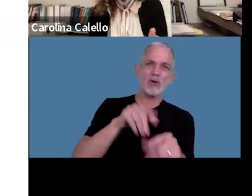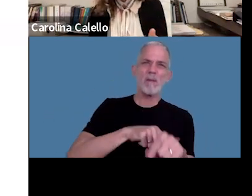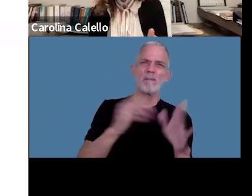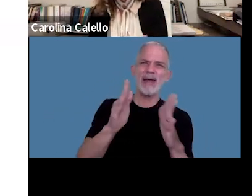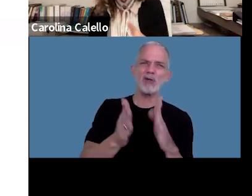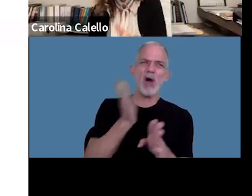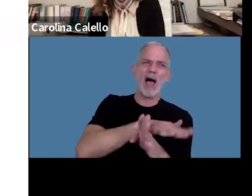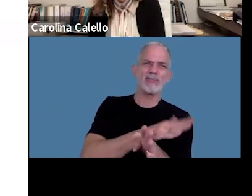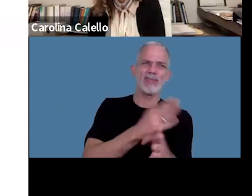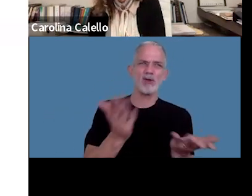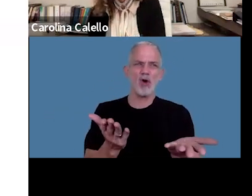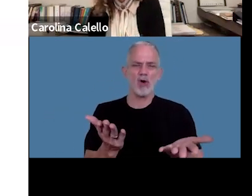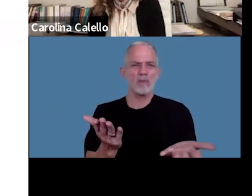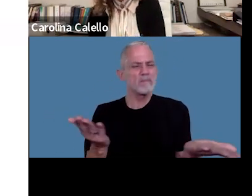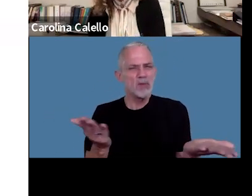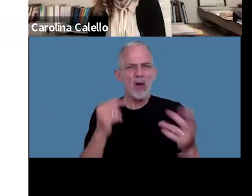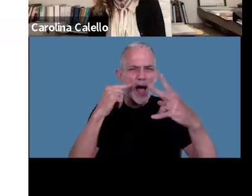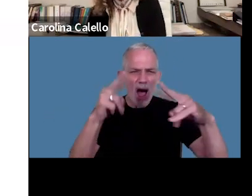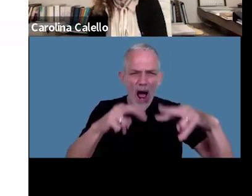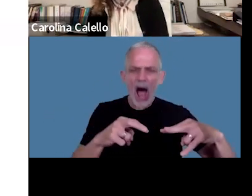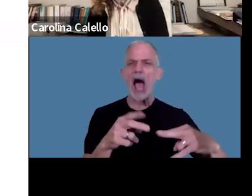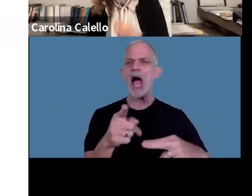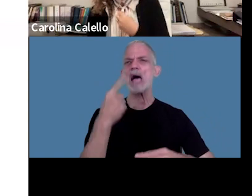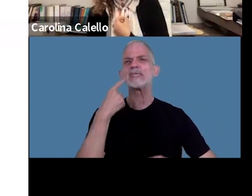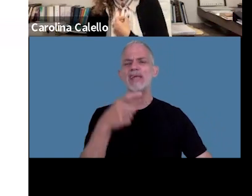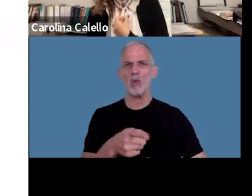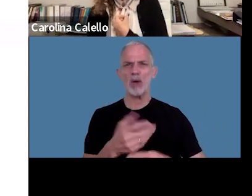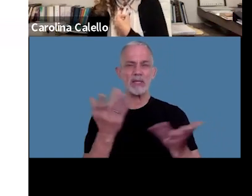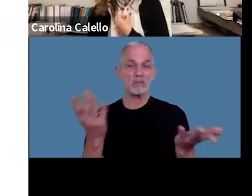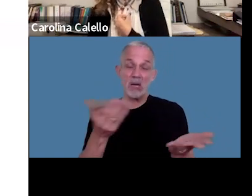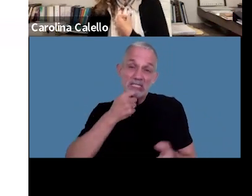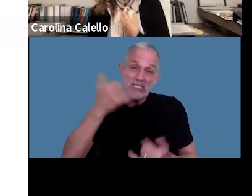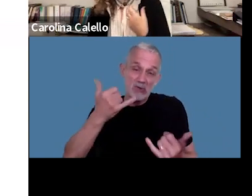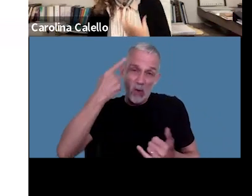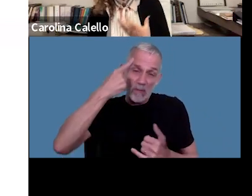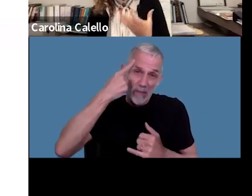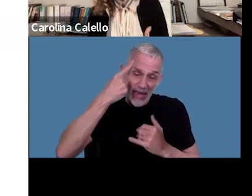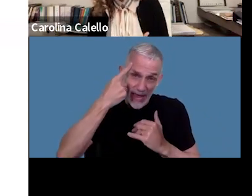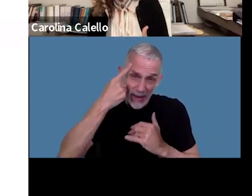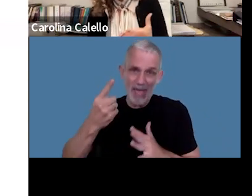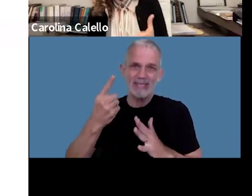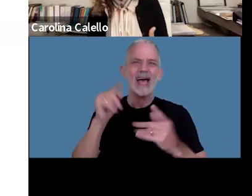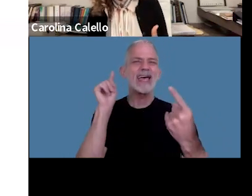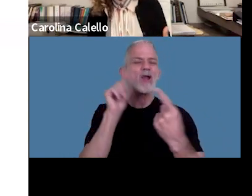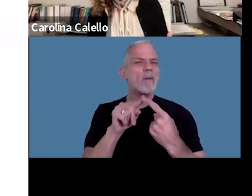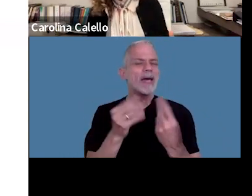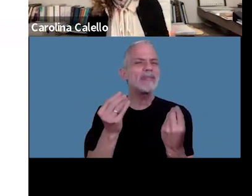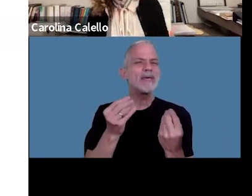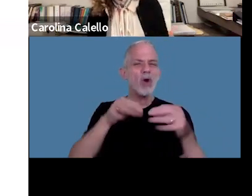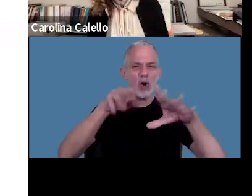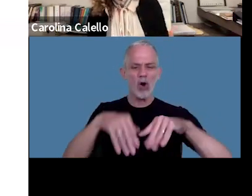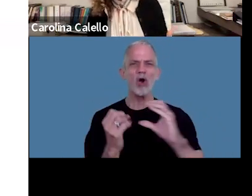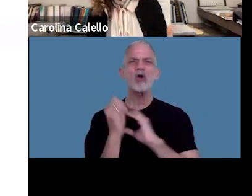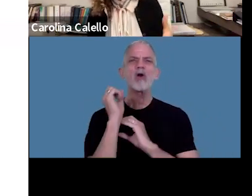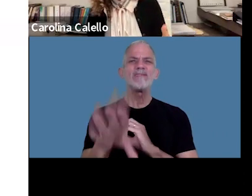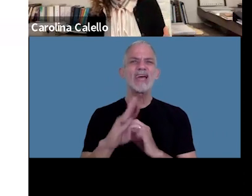porque empiezan a revisar y se dan cuenta la verdad es que si uno tiene en cuenta el objetivo de la notificación